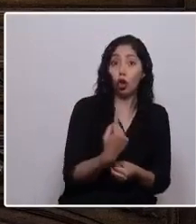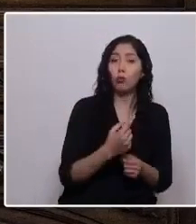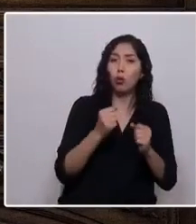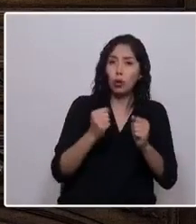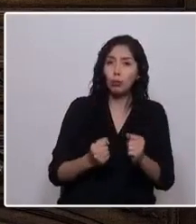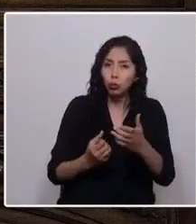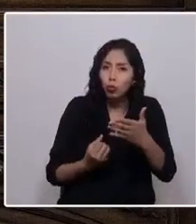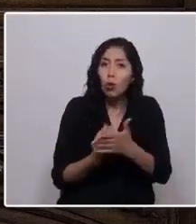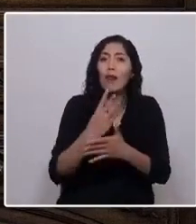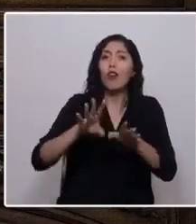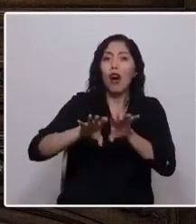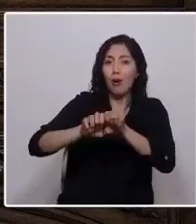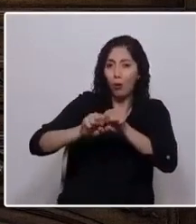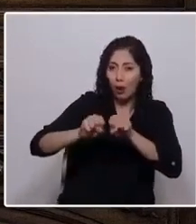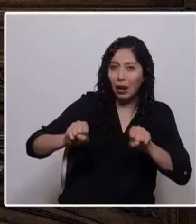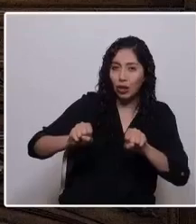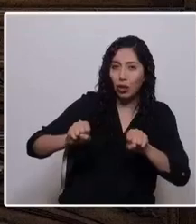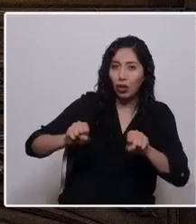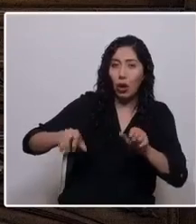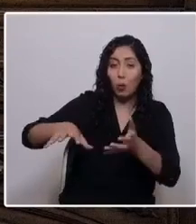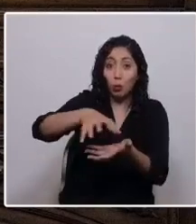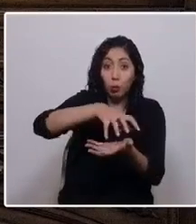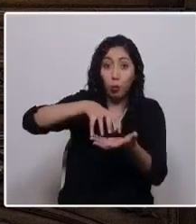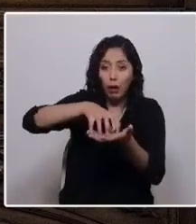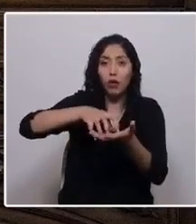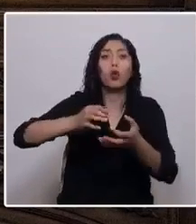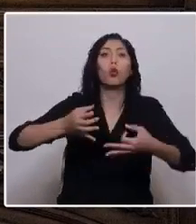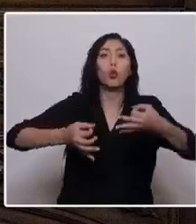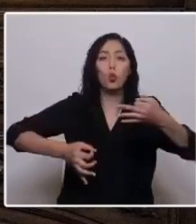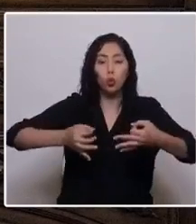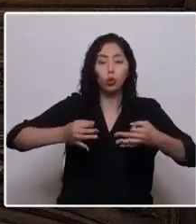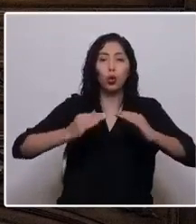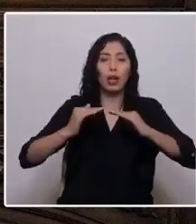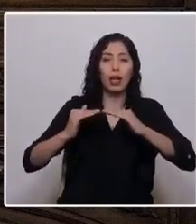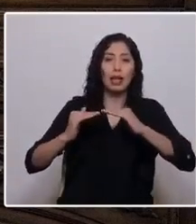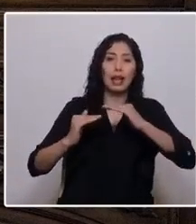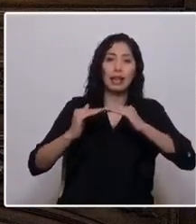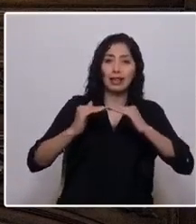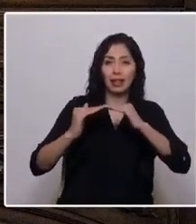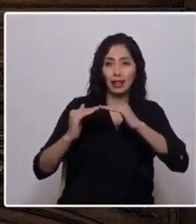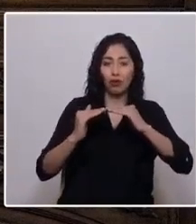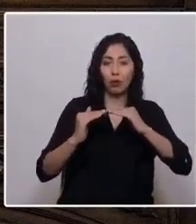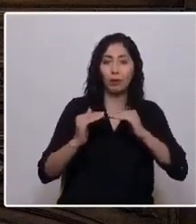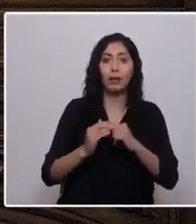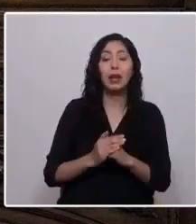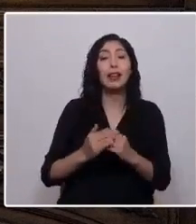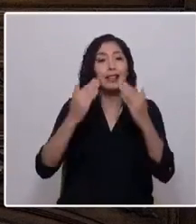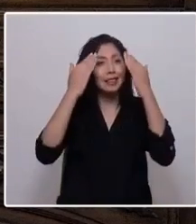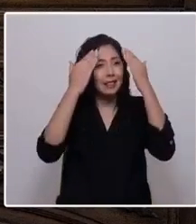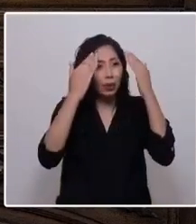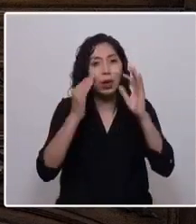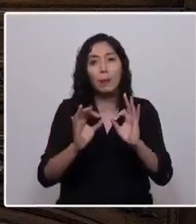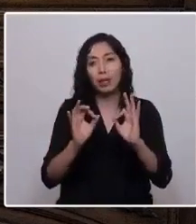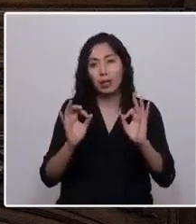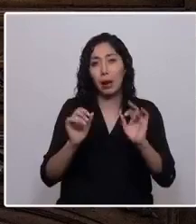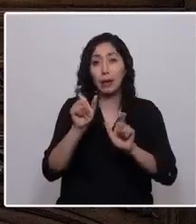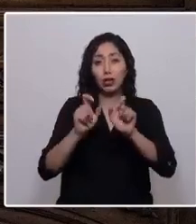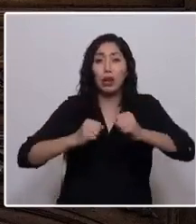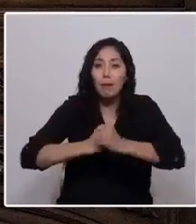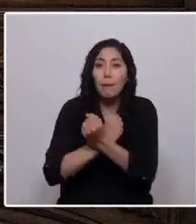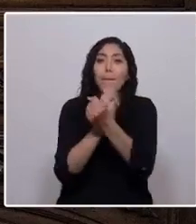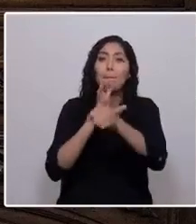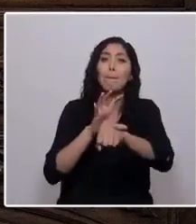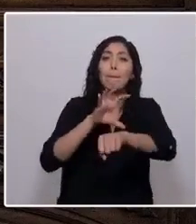pacto entre pueblos, naciones, que sea justo y equitativo. Saludar especialmente a los presos políticos por luchar,